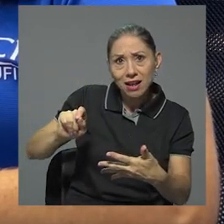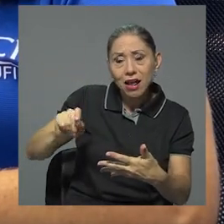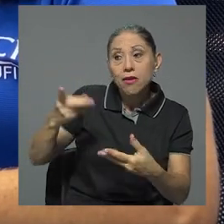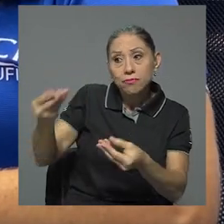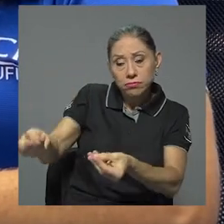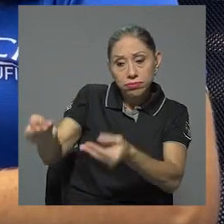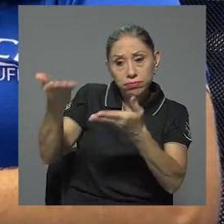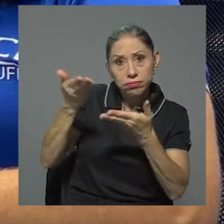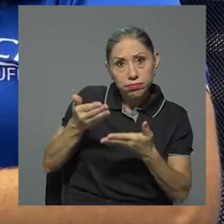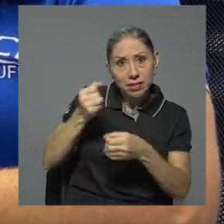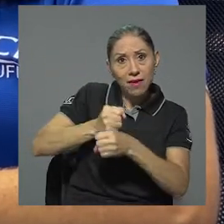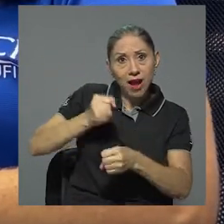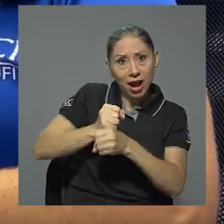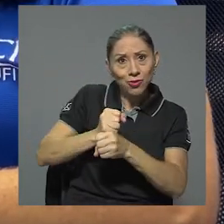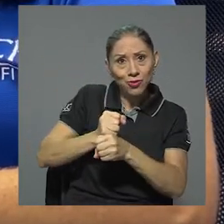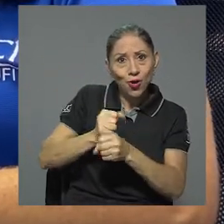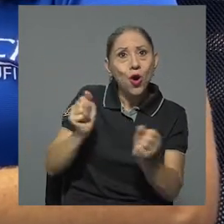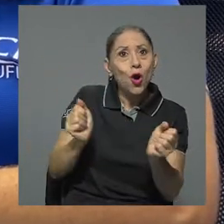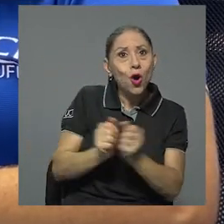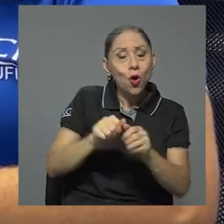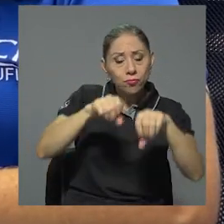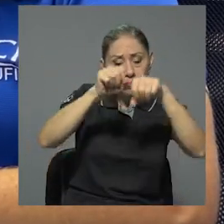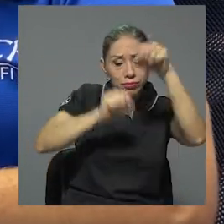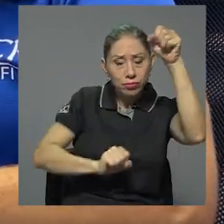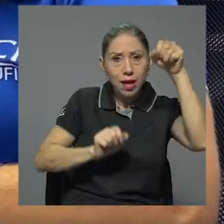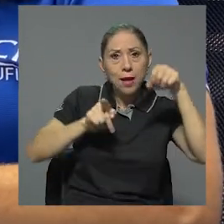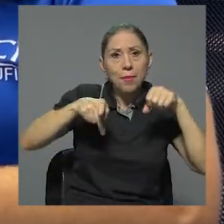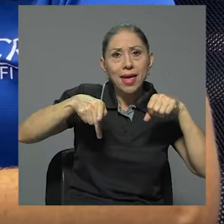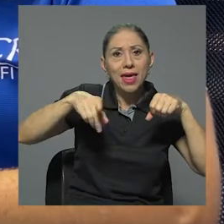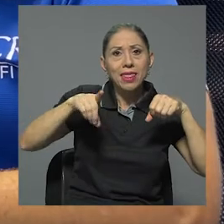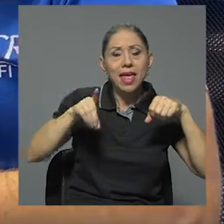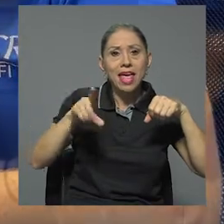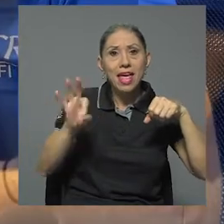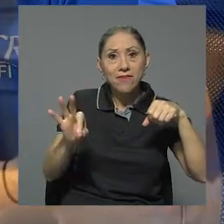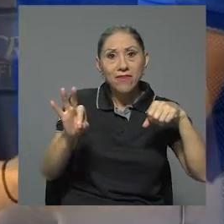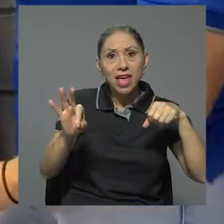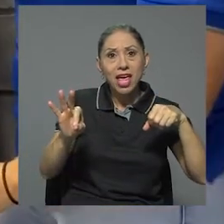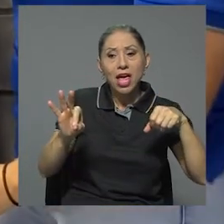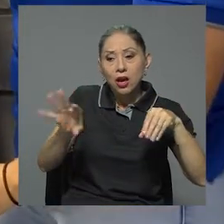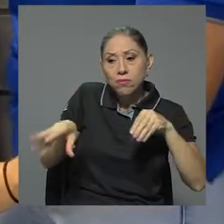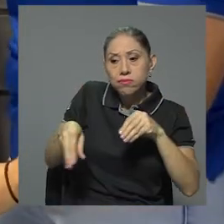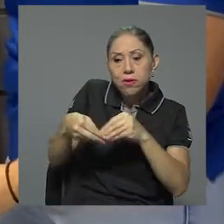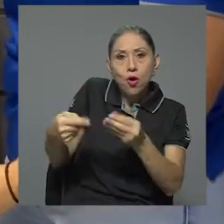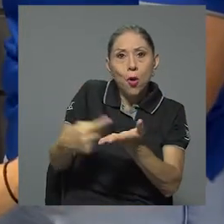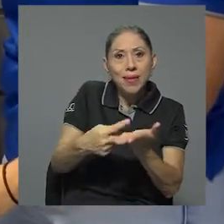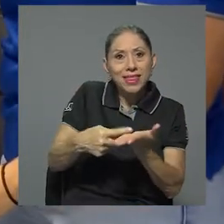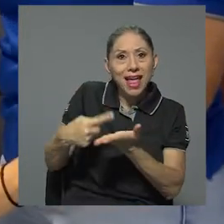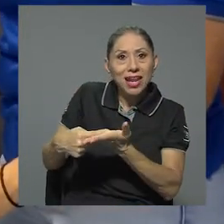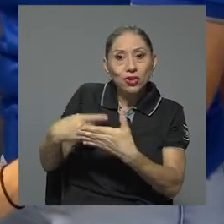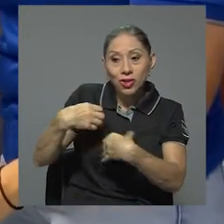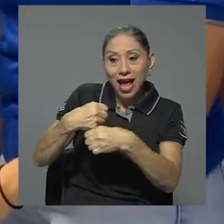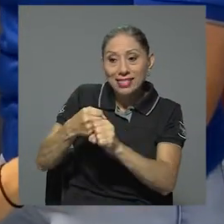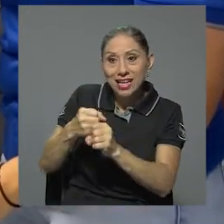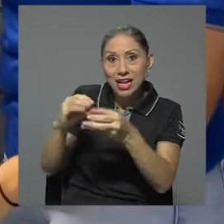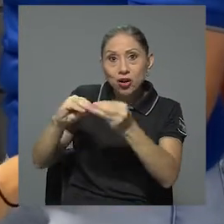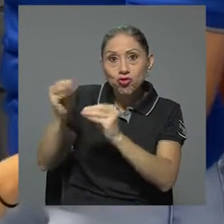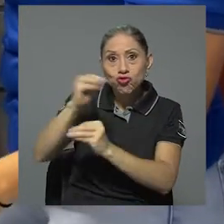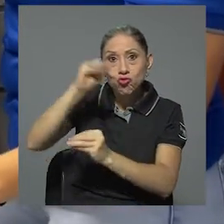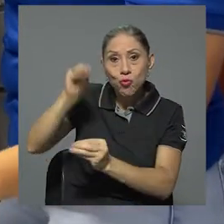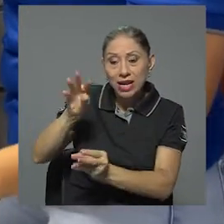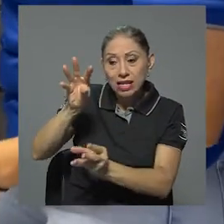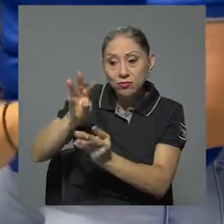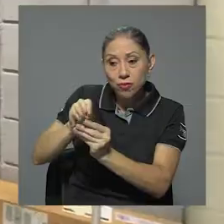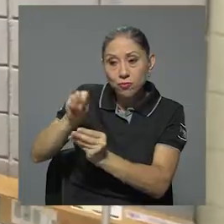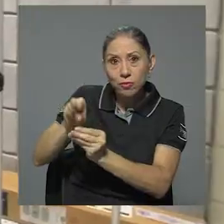con el PDF ahí abierto, hacer comentarios, meter rúbricas, todo eso lo voy a dejar. Y